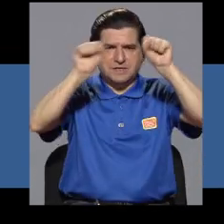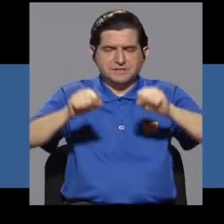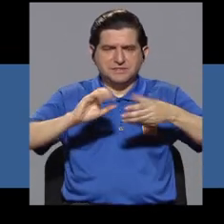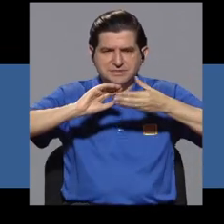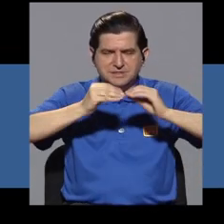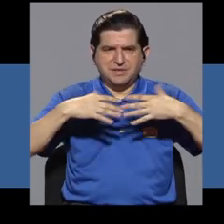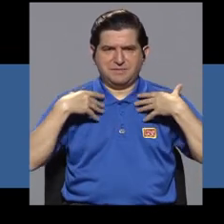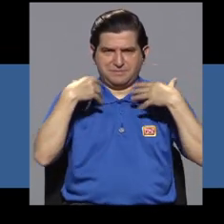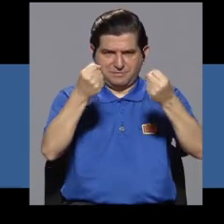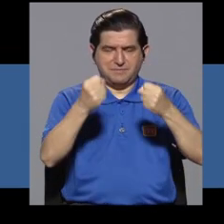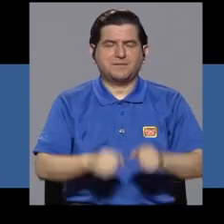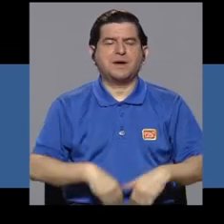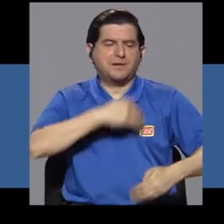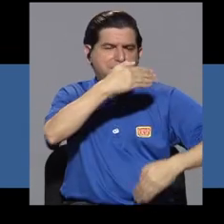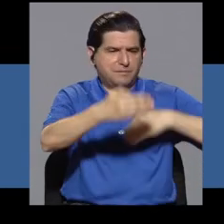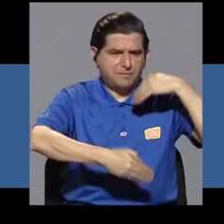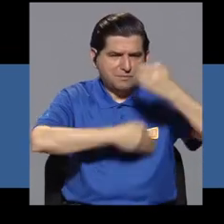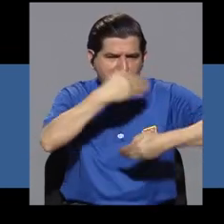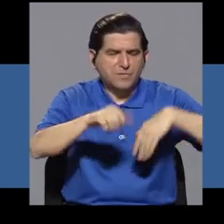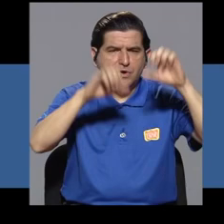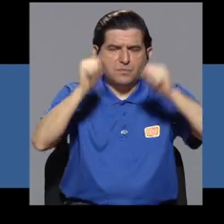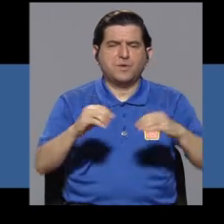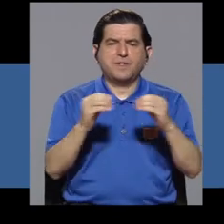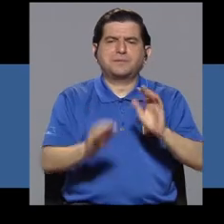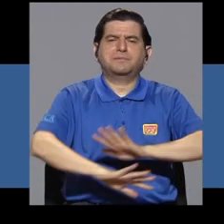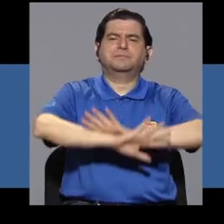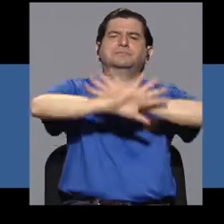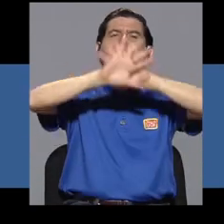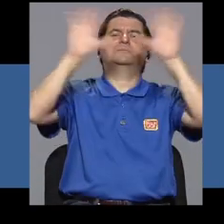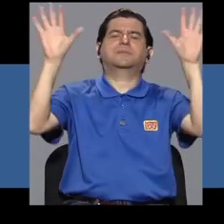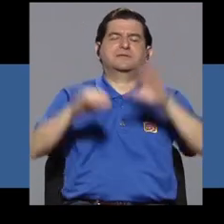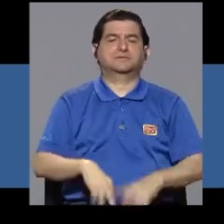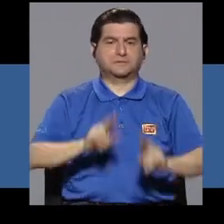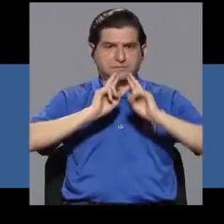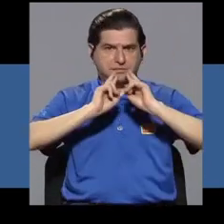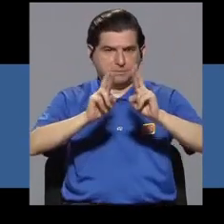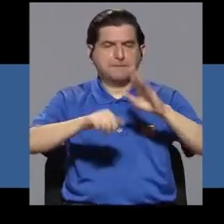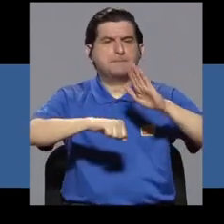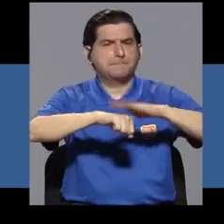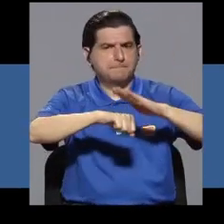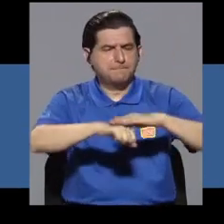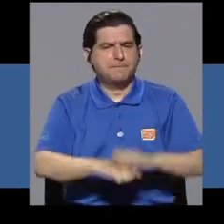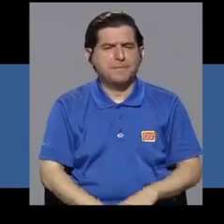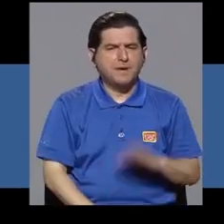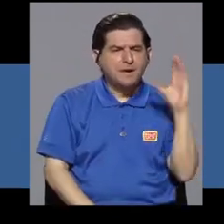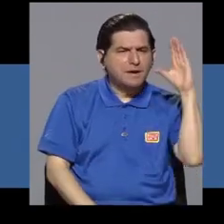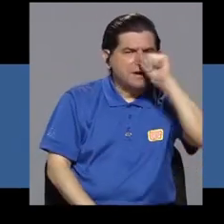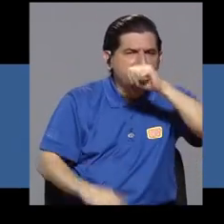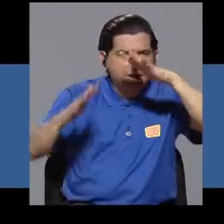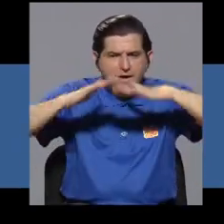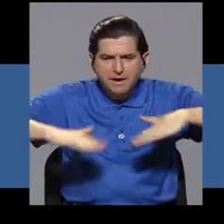resultados permitirían ver en qué espacios se puede mejorar para lograr una eficiencia en el sistema global de salud.